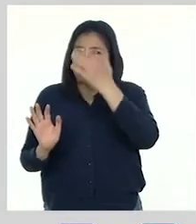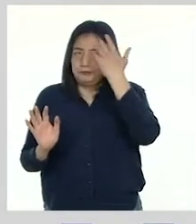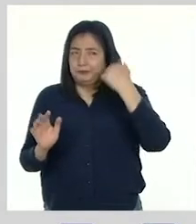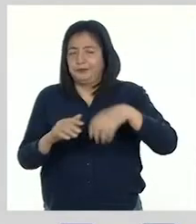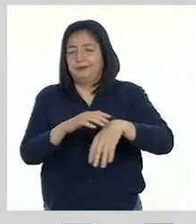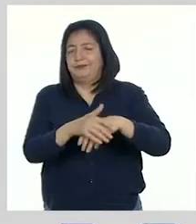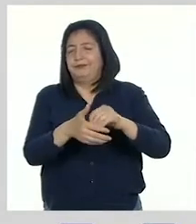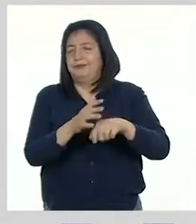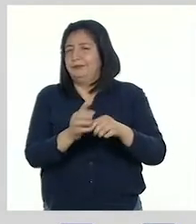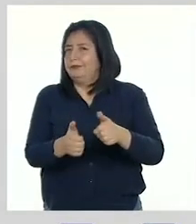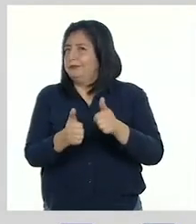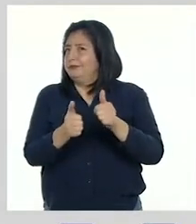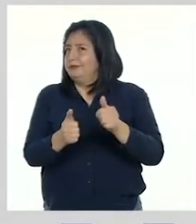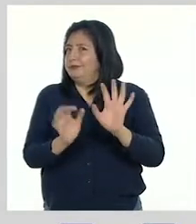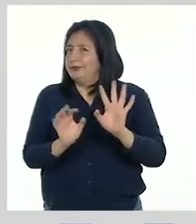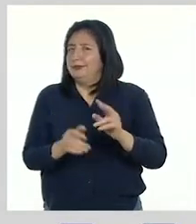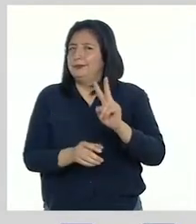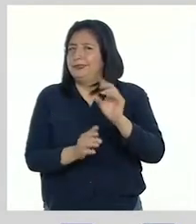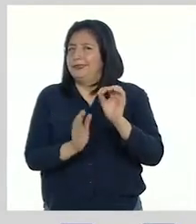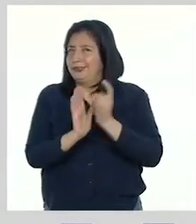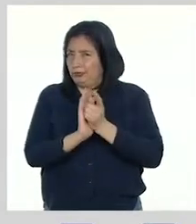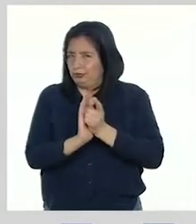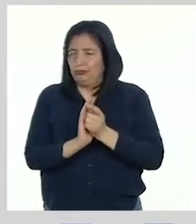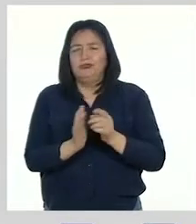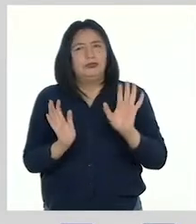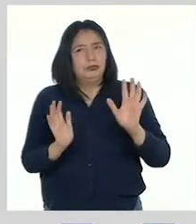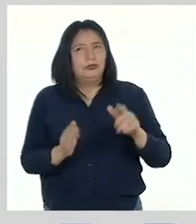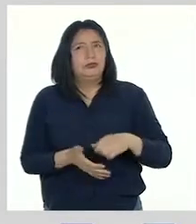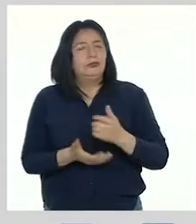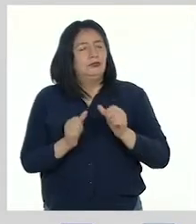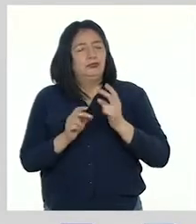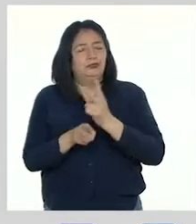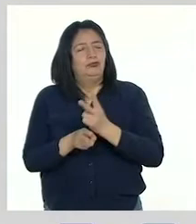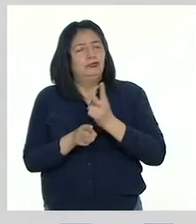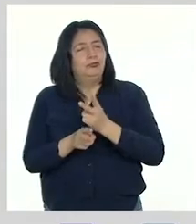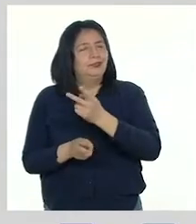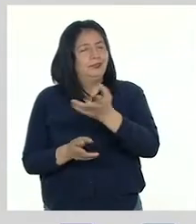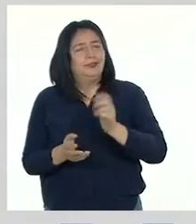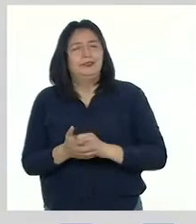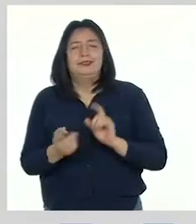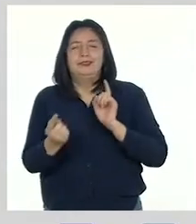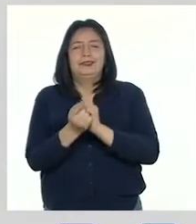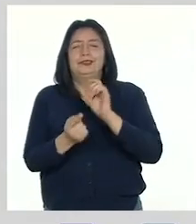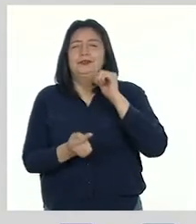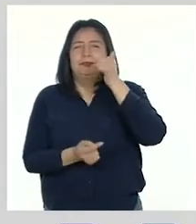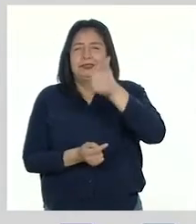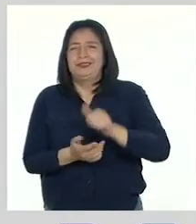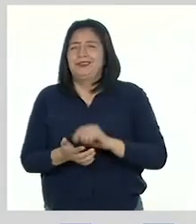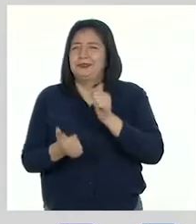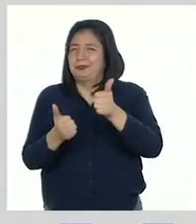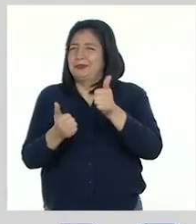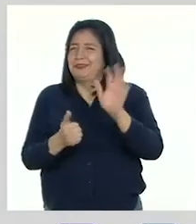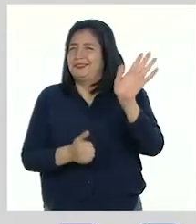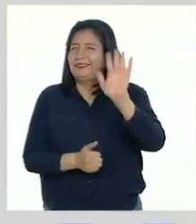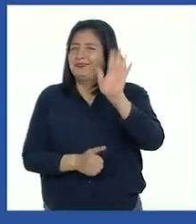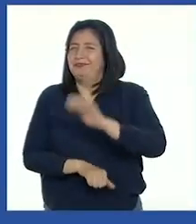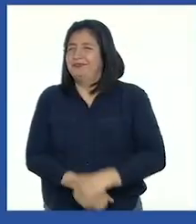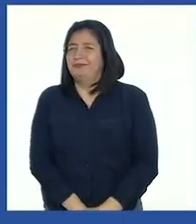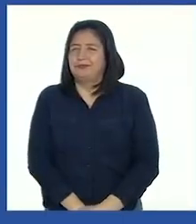olvides lavarte muy bien las manos durante 20 segundos y a seguir cuidándote. Nos vemos mañana. Que estés muy bien. Chao.